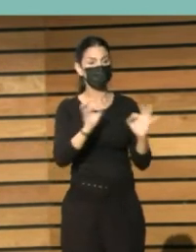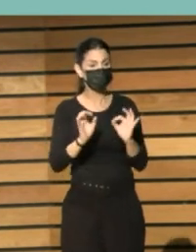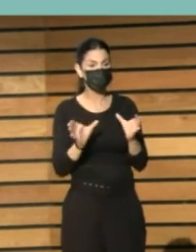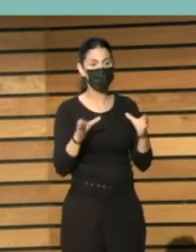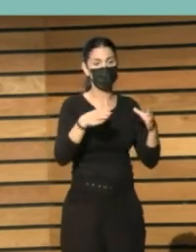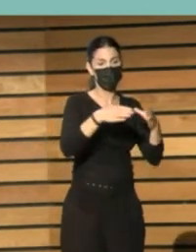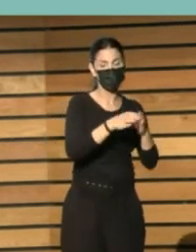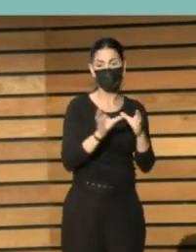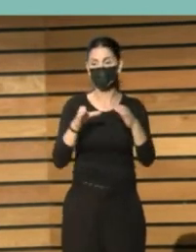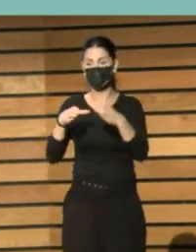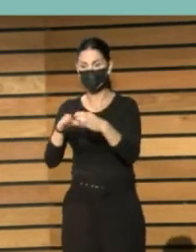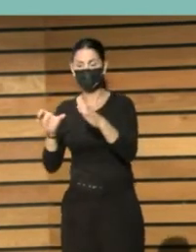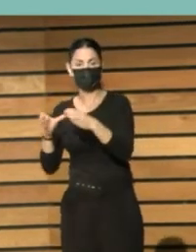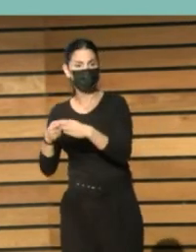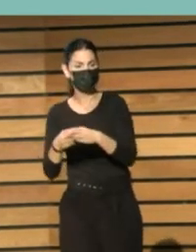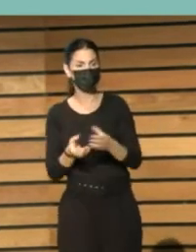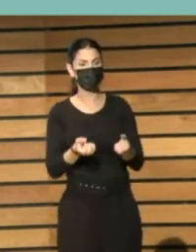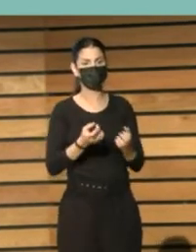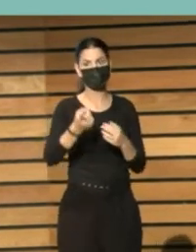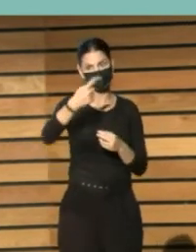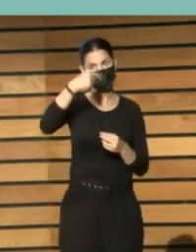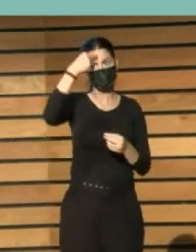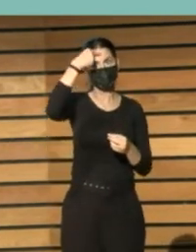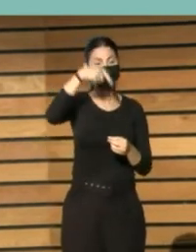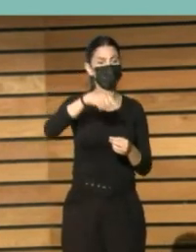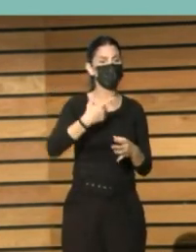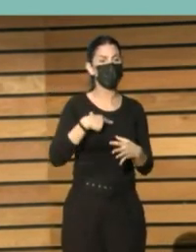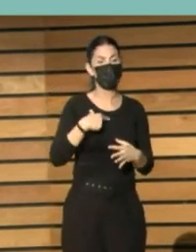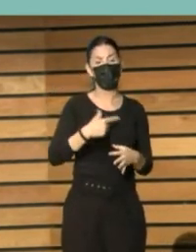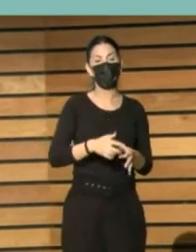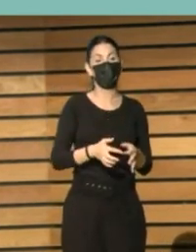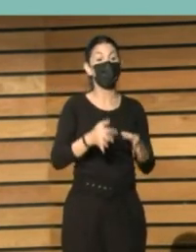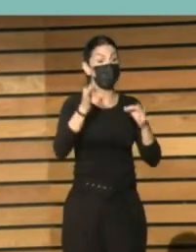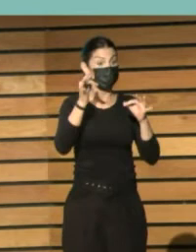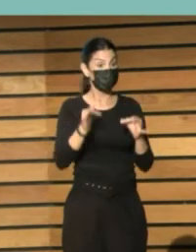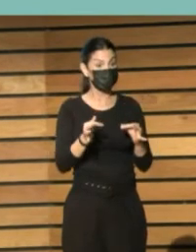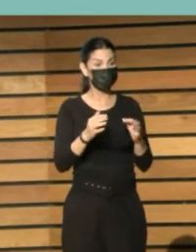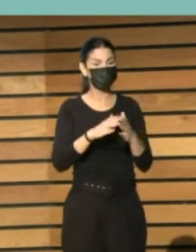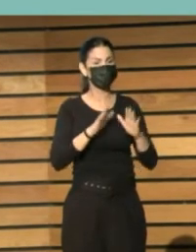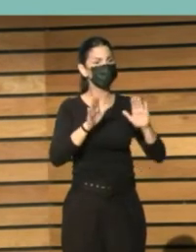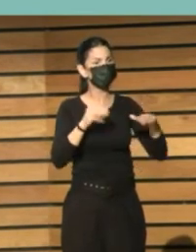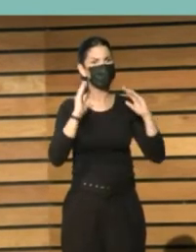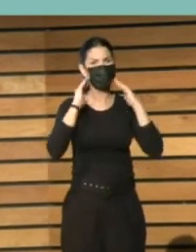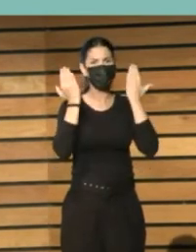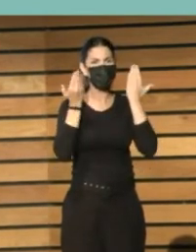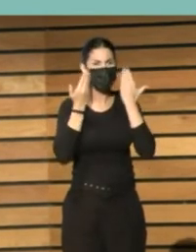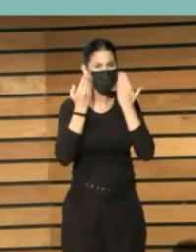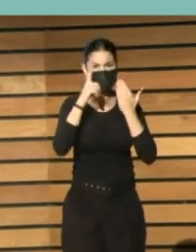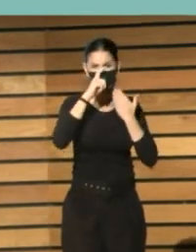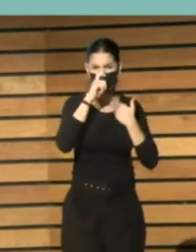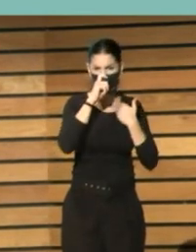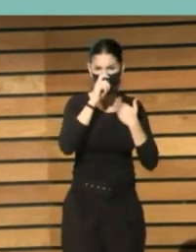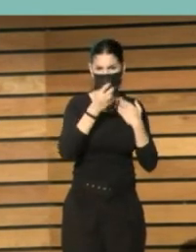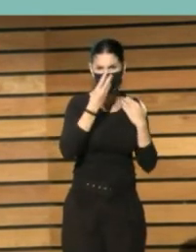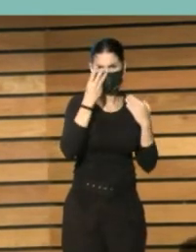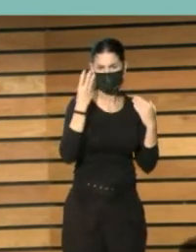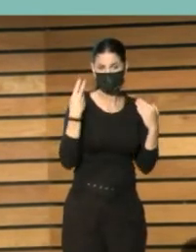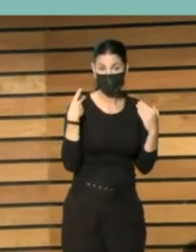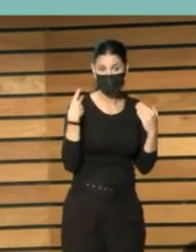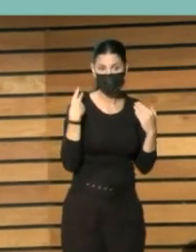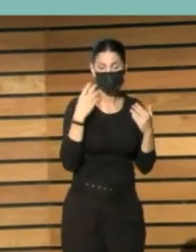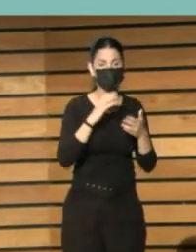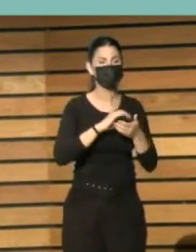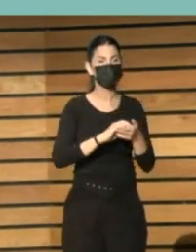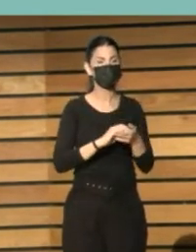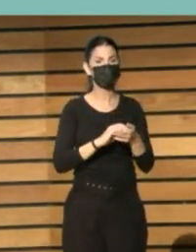estratégicos, estables, lo conocéis. Pero por fin, en un determinado congreso que no me acuerdo cuál, ahora como tres, contamos